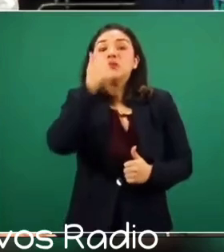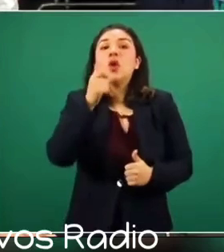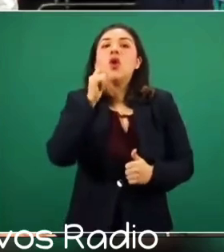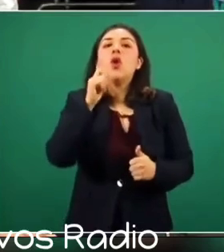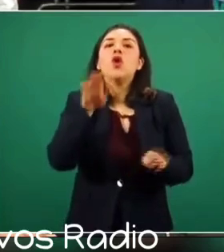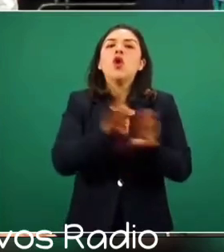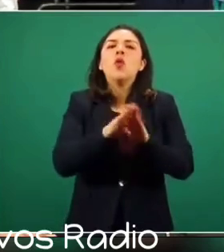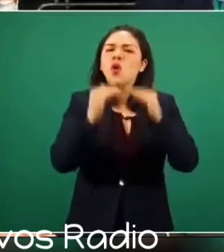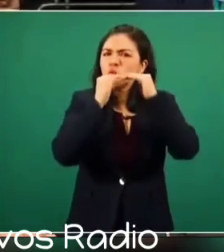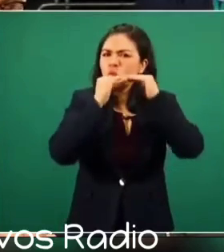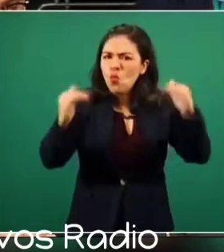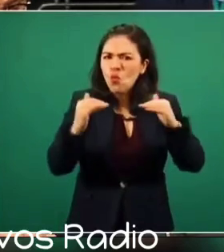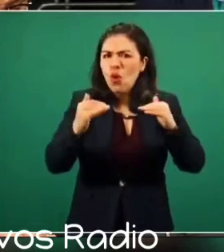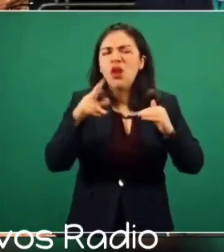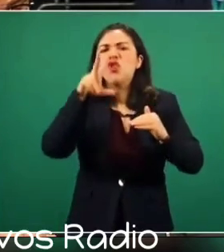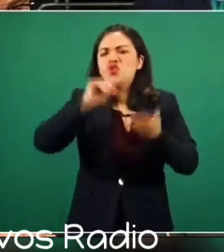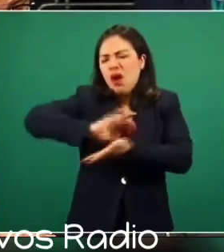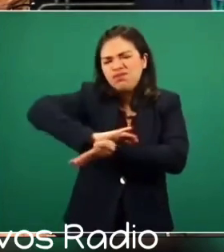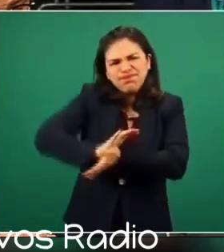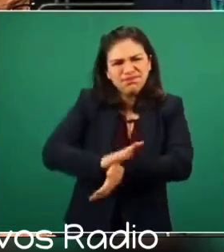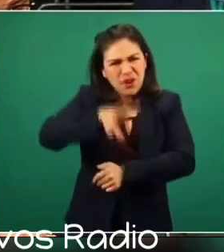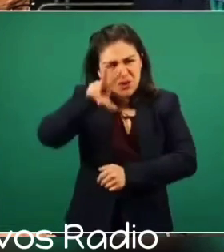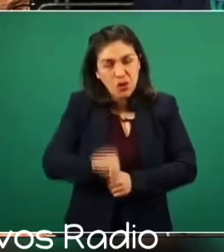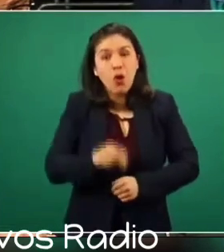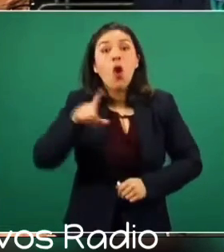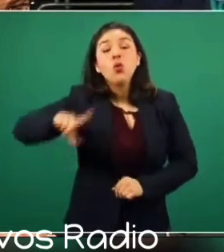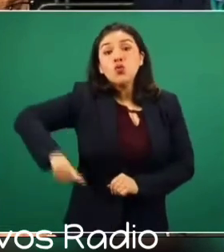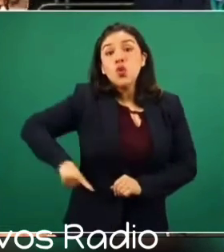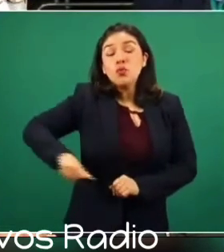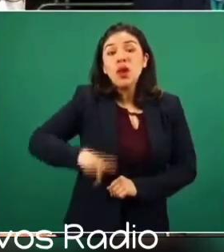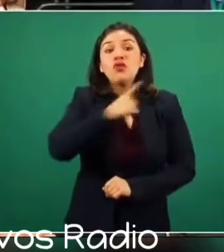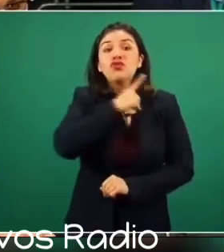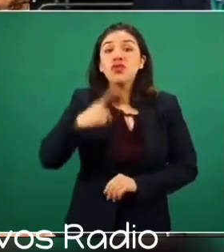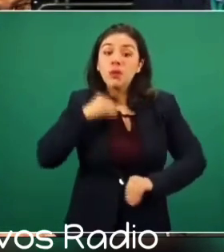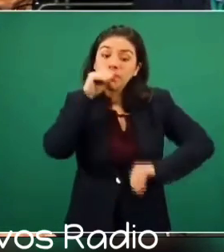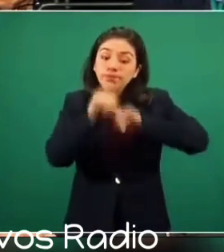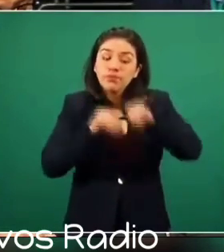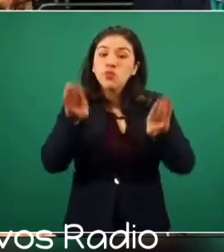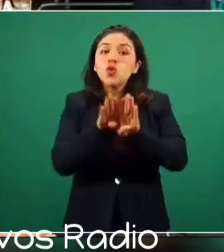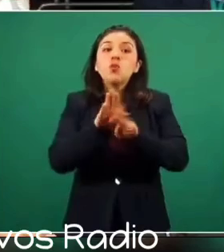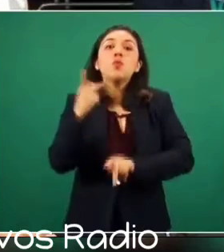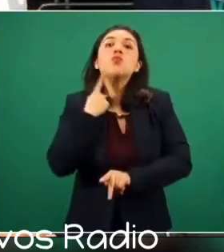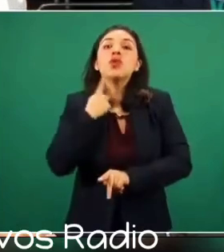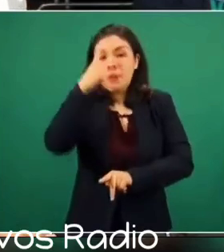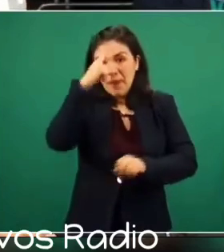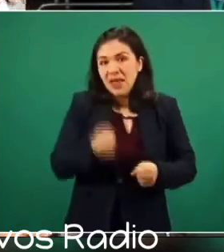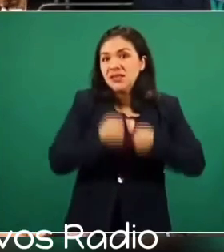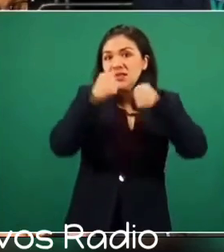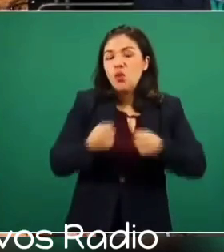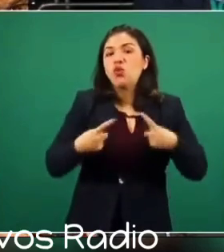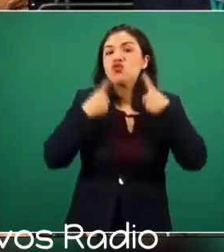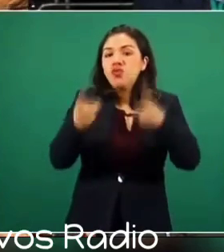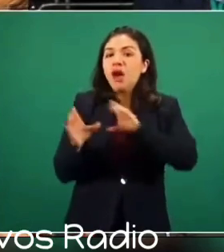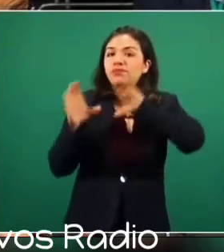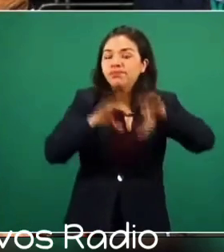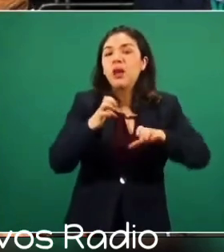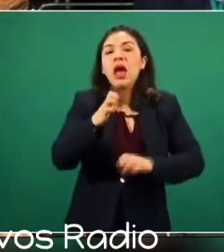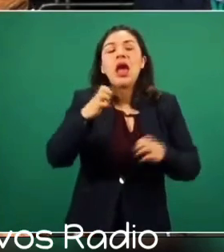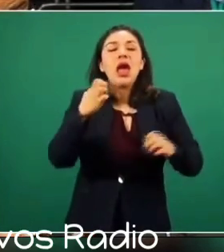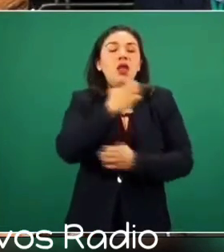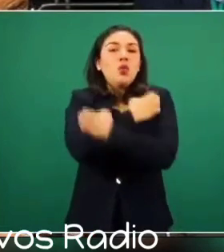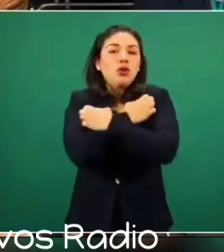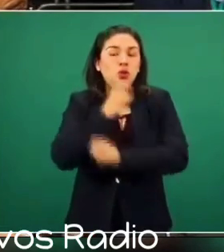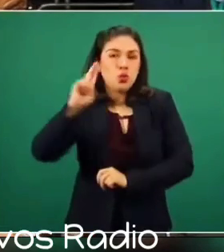constitucional de igualdad y no discriminación, el Estado instrumentará políticas para garantizar el acceso a la educación